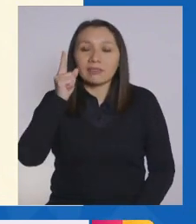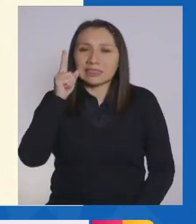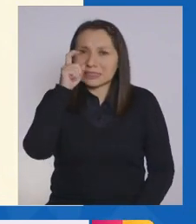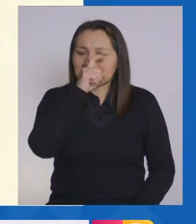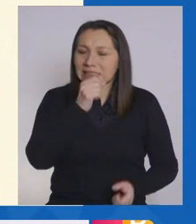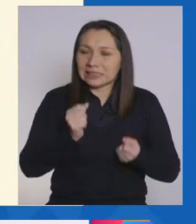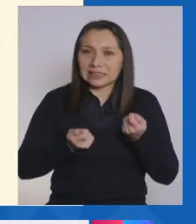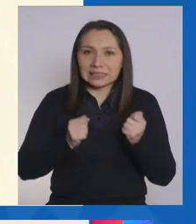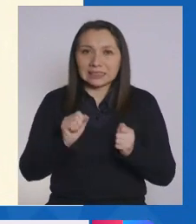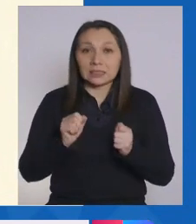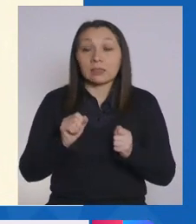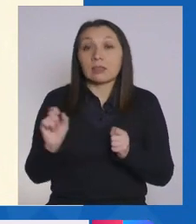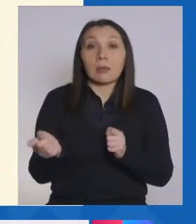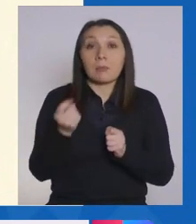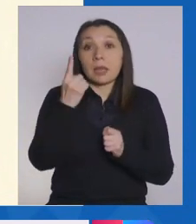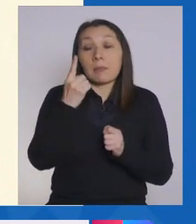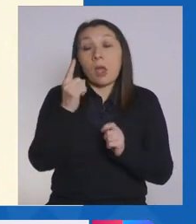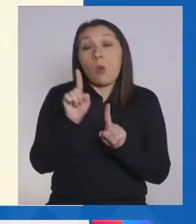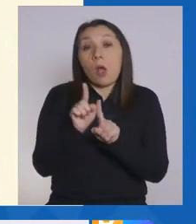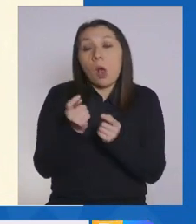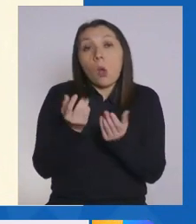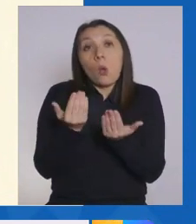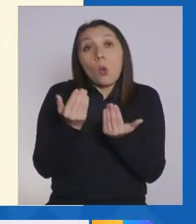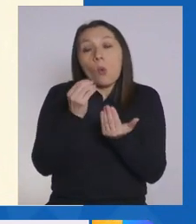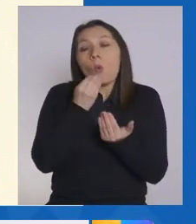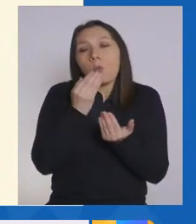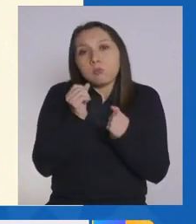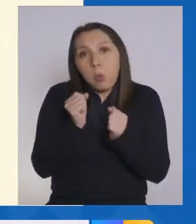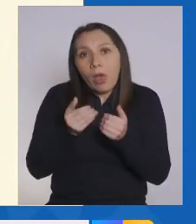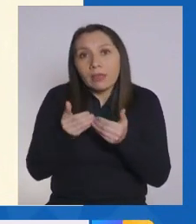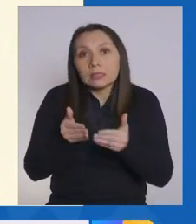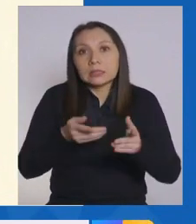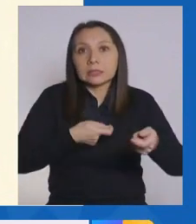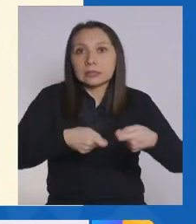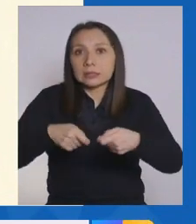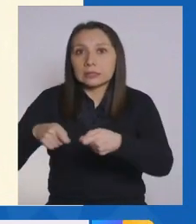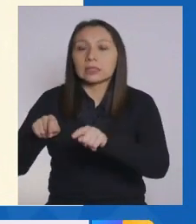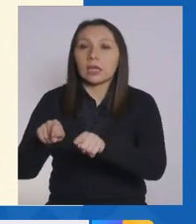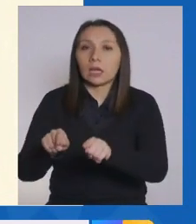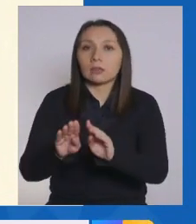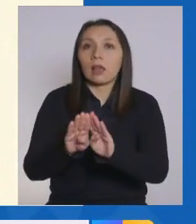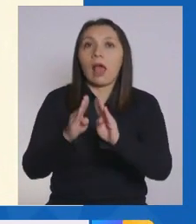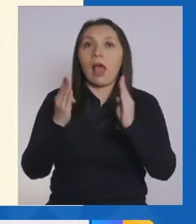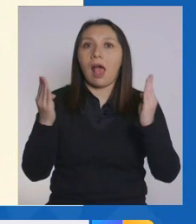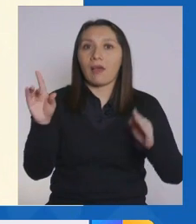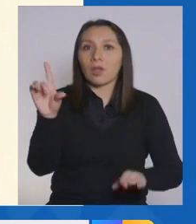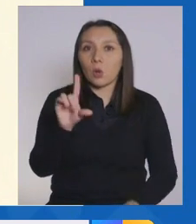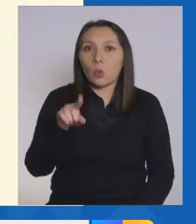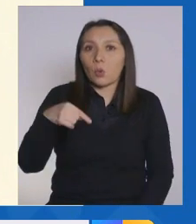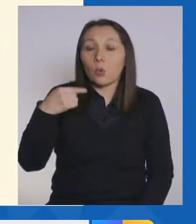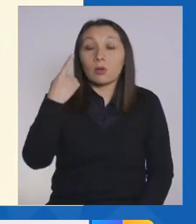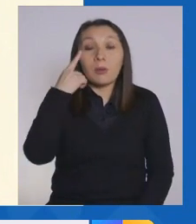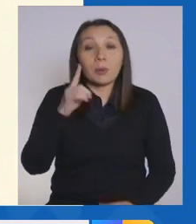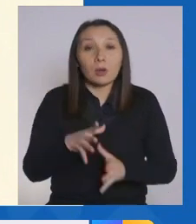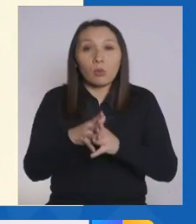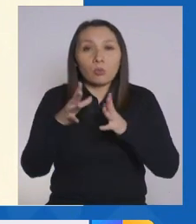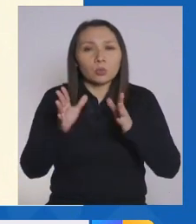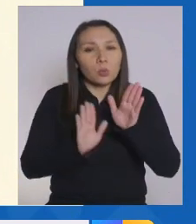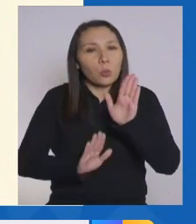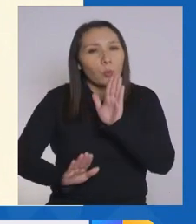muy mal. Esta es una primera luz de esperanza que se abre. Estamos abriéndonos el día lunes, pero por cierto, con mucha